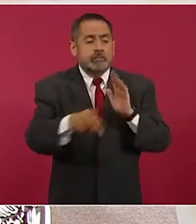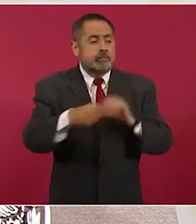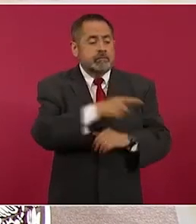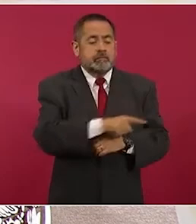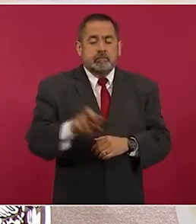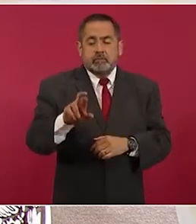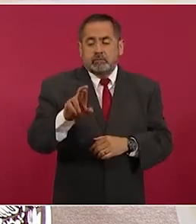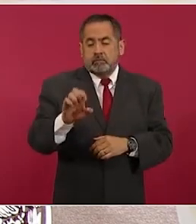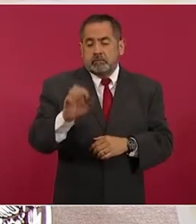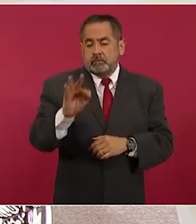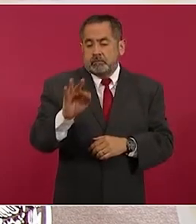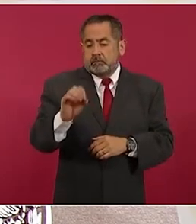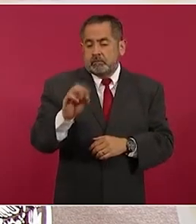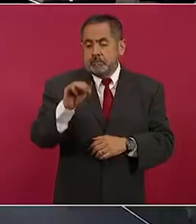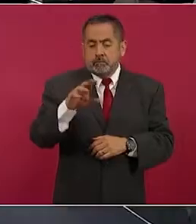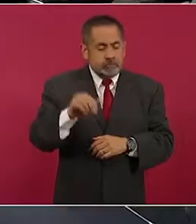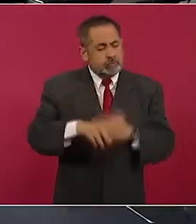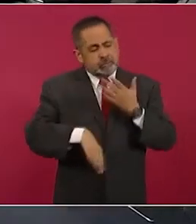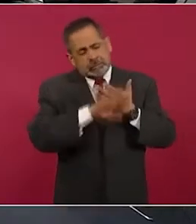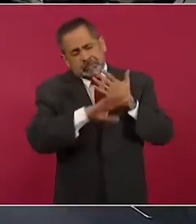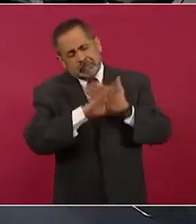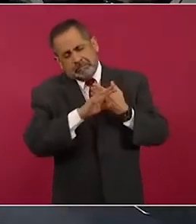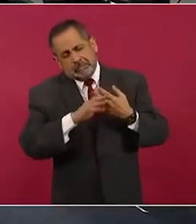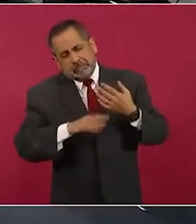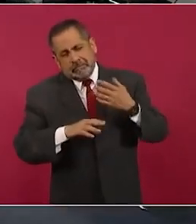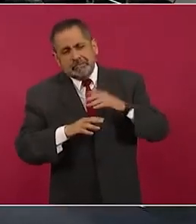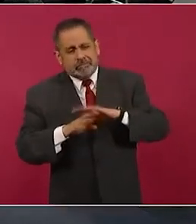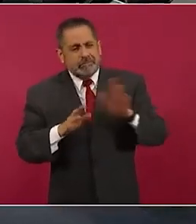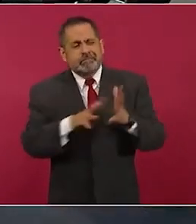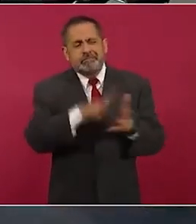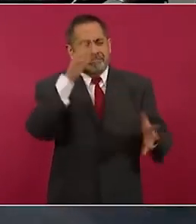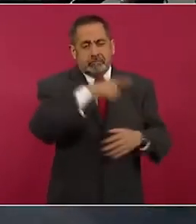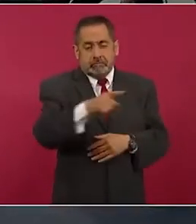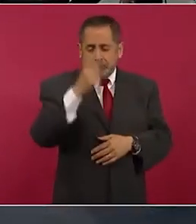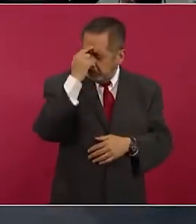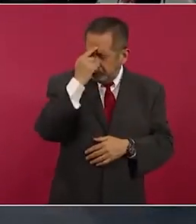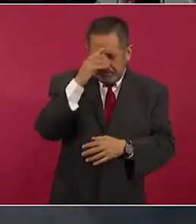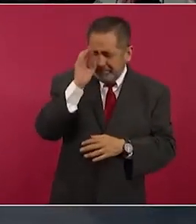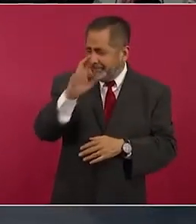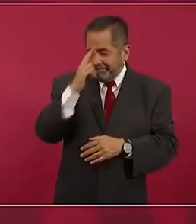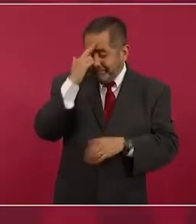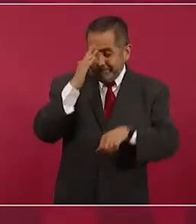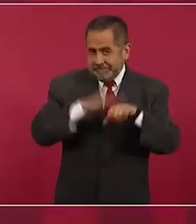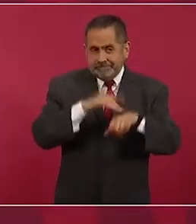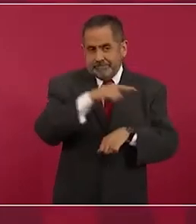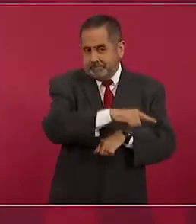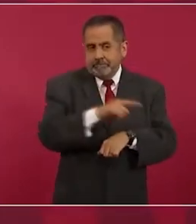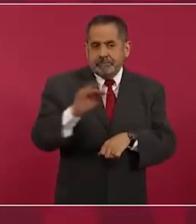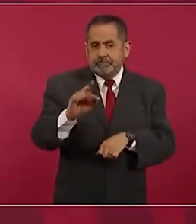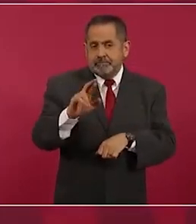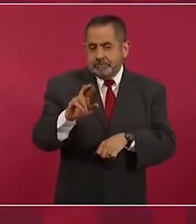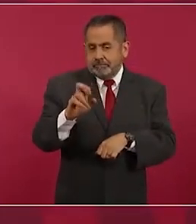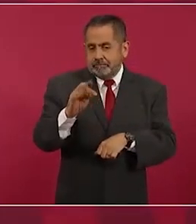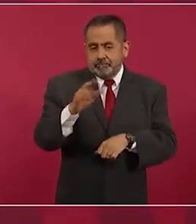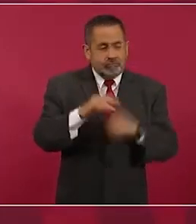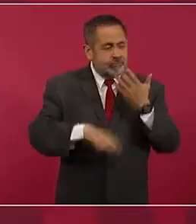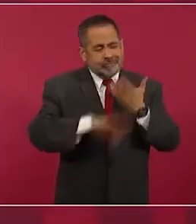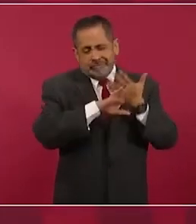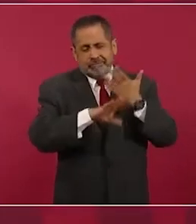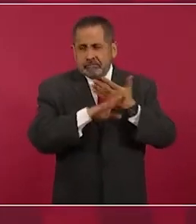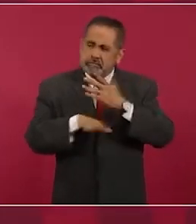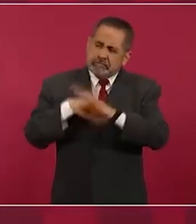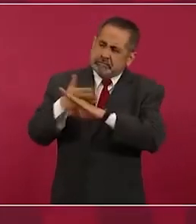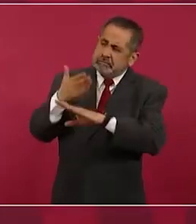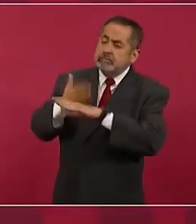en todos los medios, no en todos, pero sí, el Reforma me acuerdo perfectamente, lo agarró como bandera